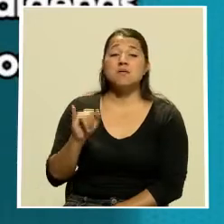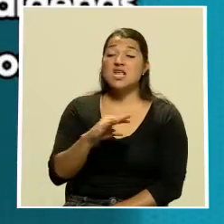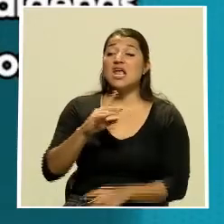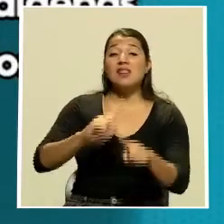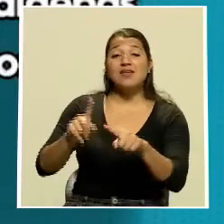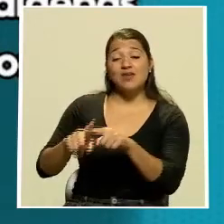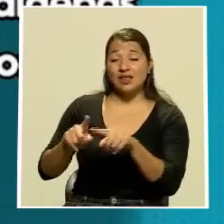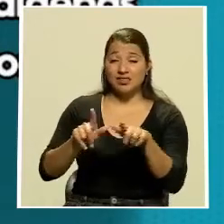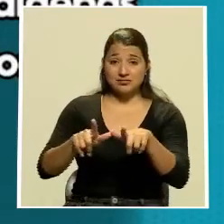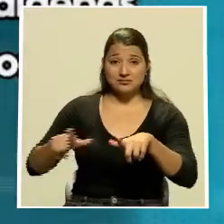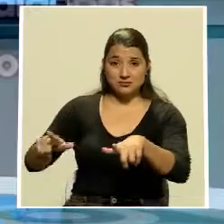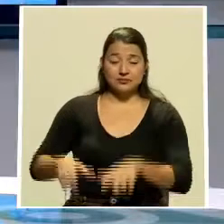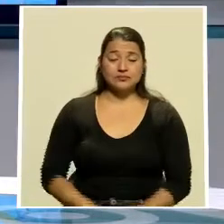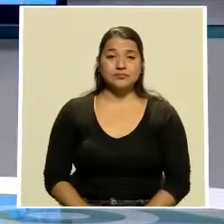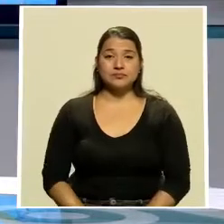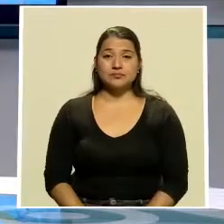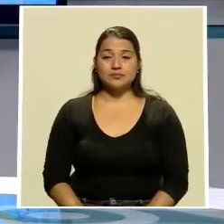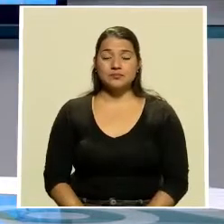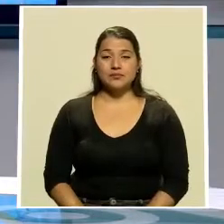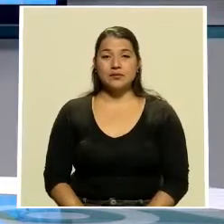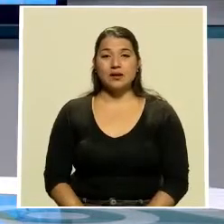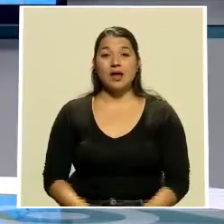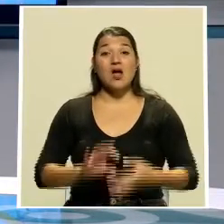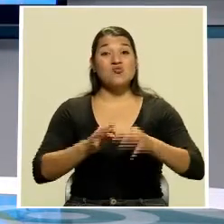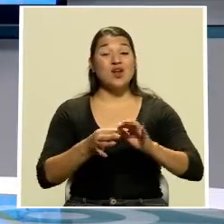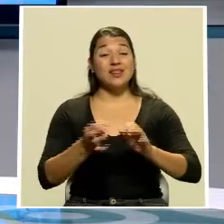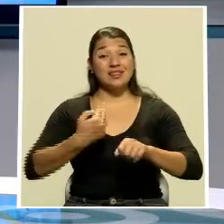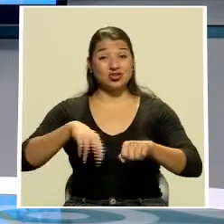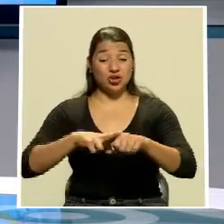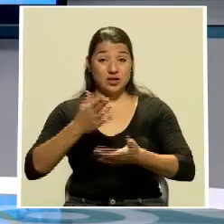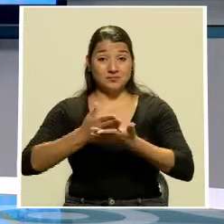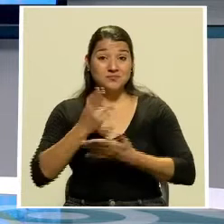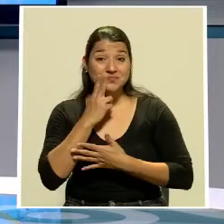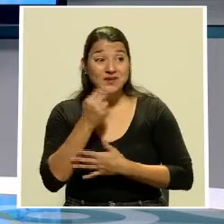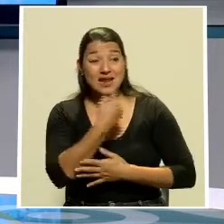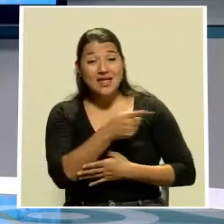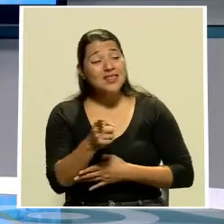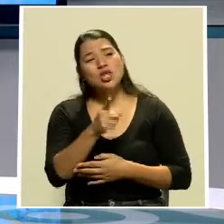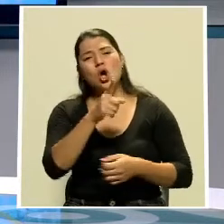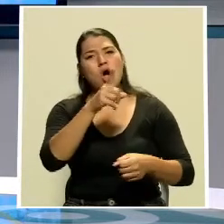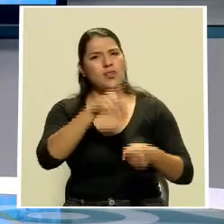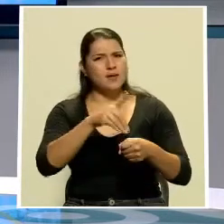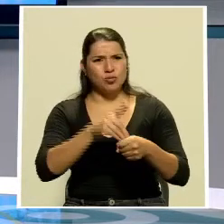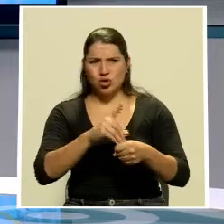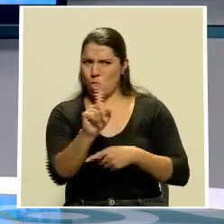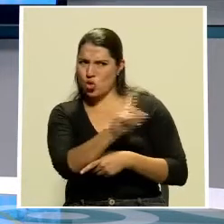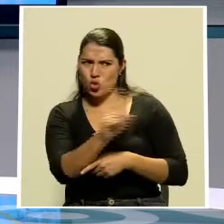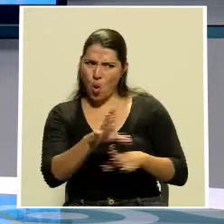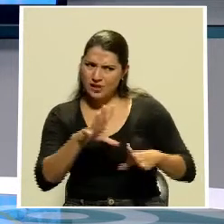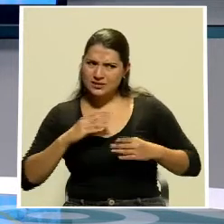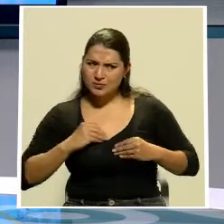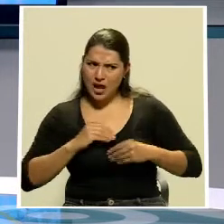territorios la red nacional antitabaco insistió a los diputados no ceder a las presiones de los grupos que se